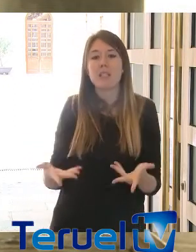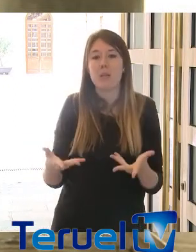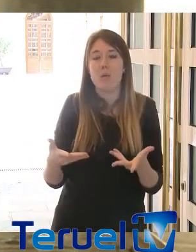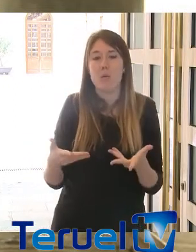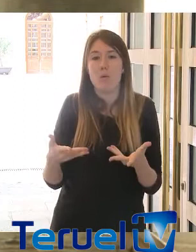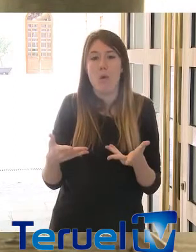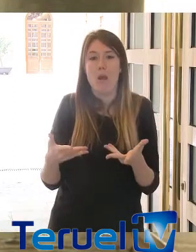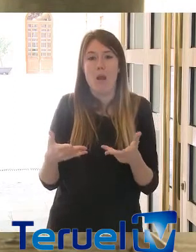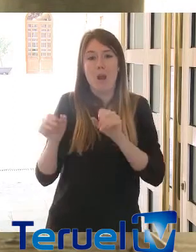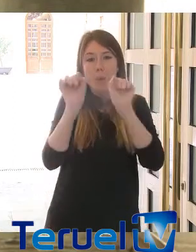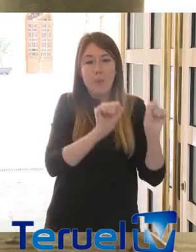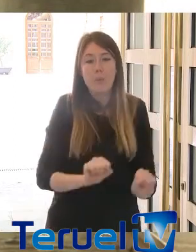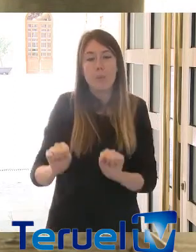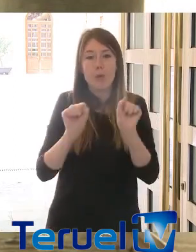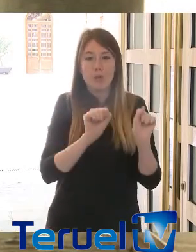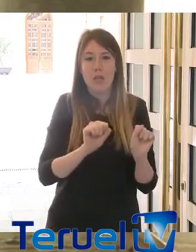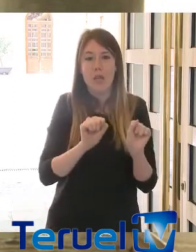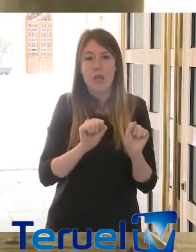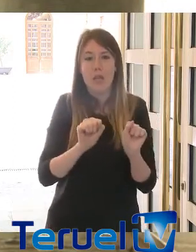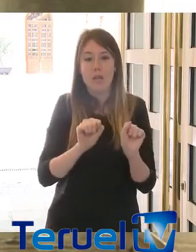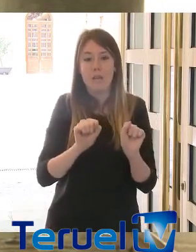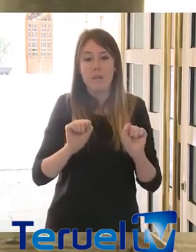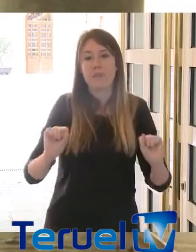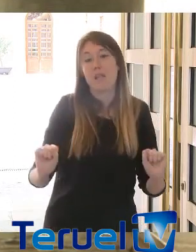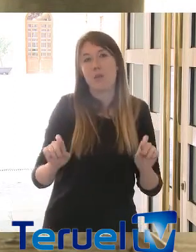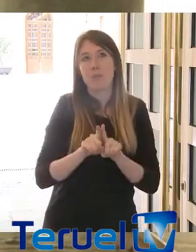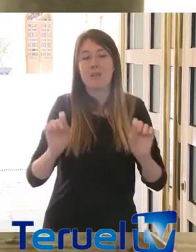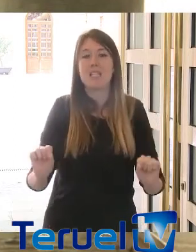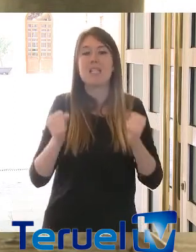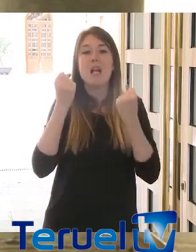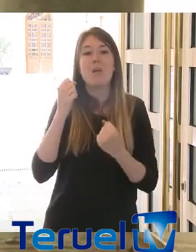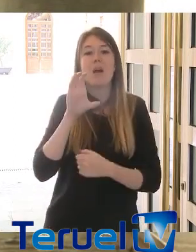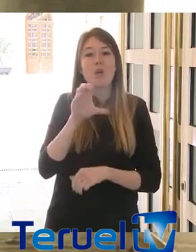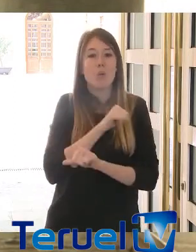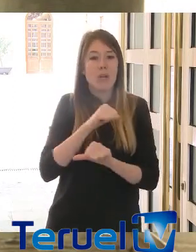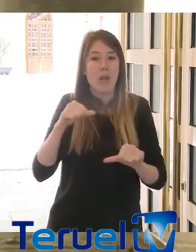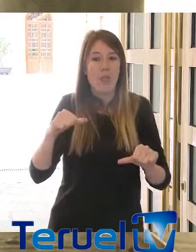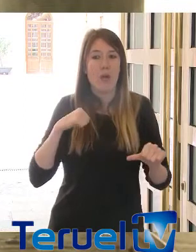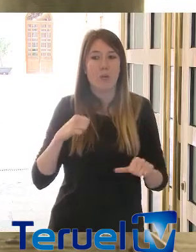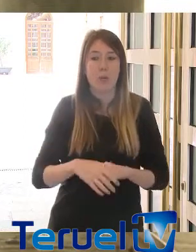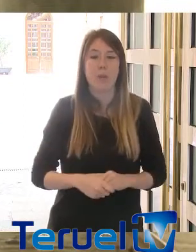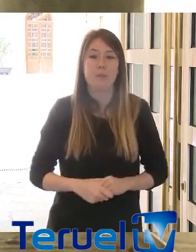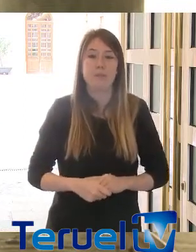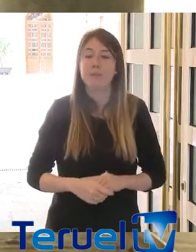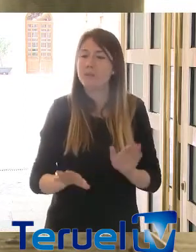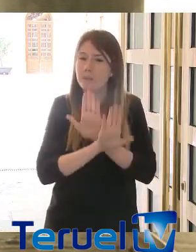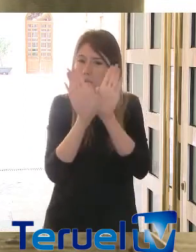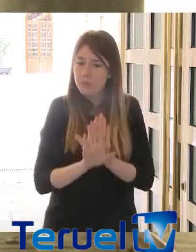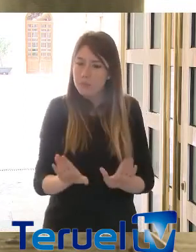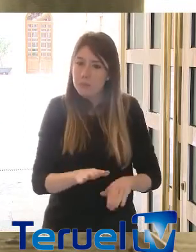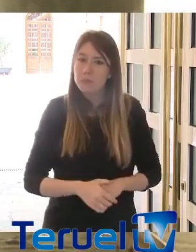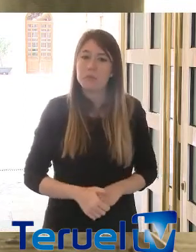y proteger también salvar a una comunidad autónoma, proteger las vidas y salvar a un país en definitiva.